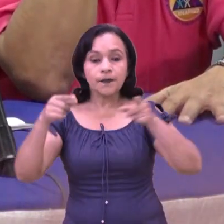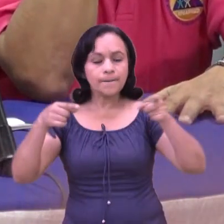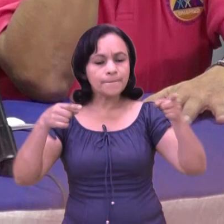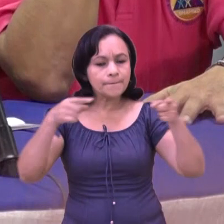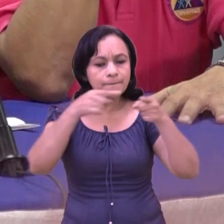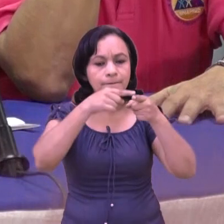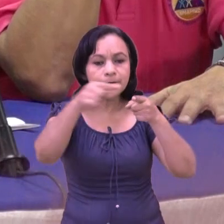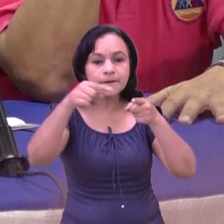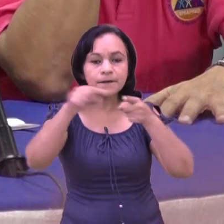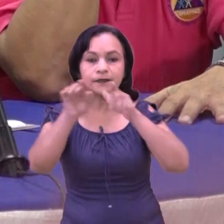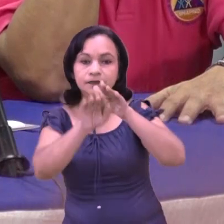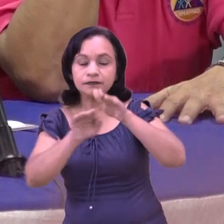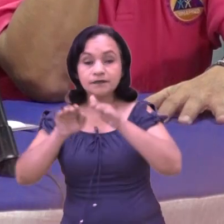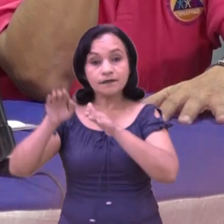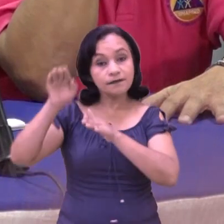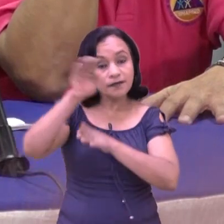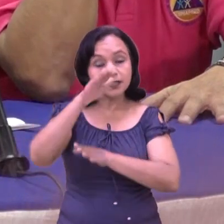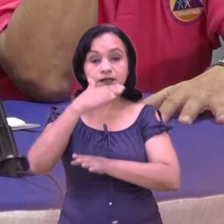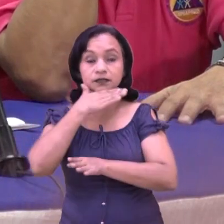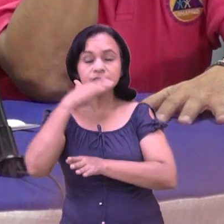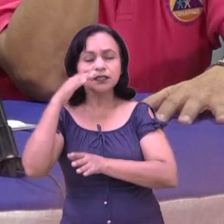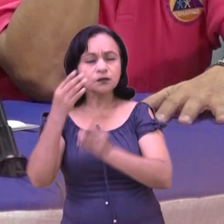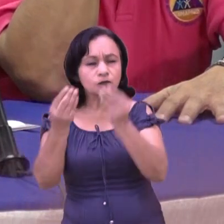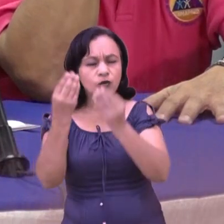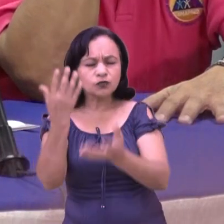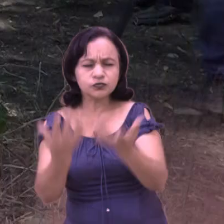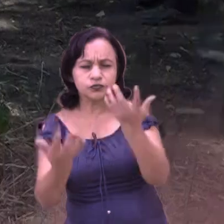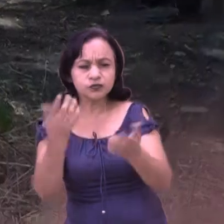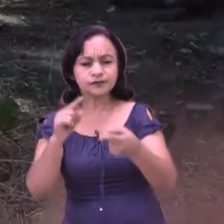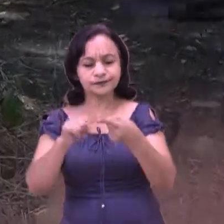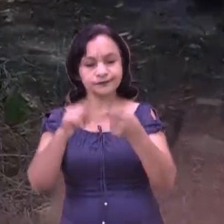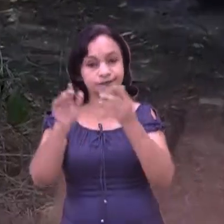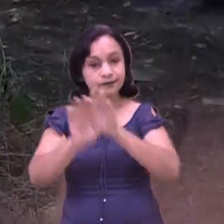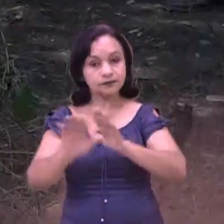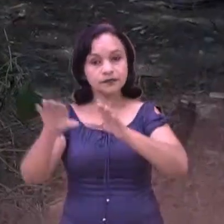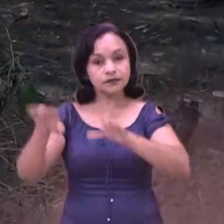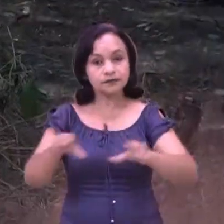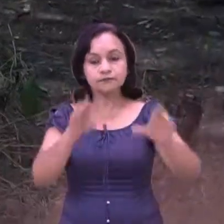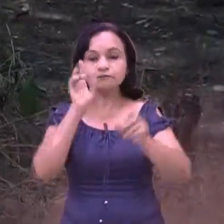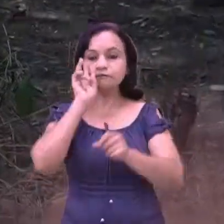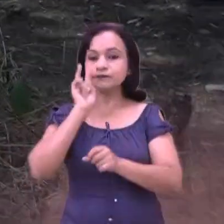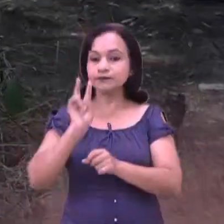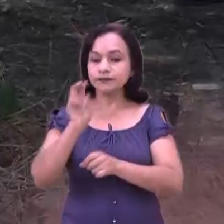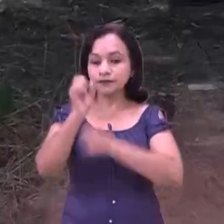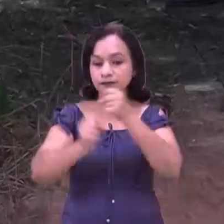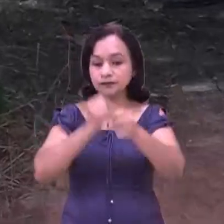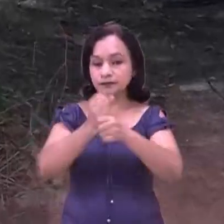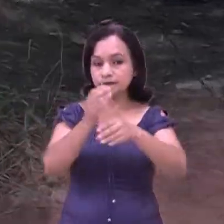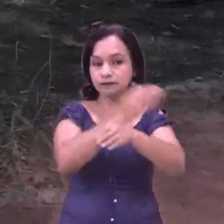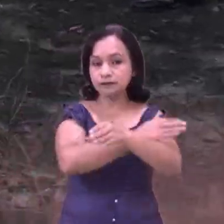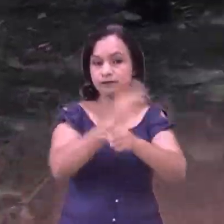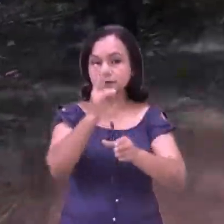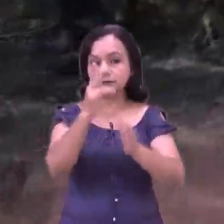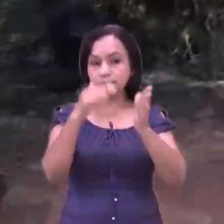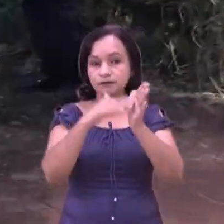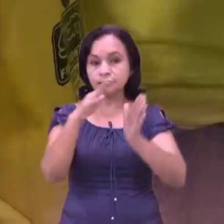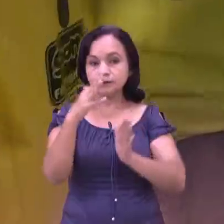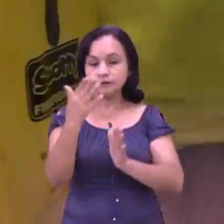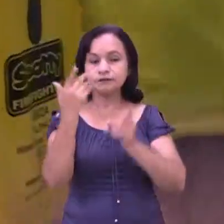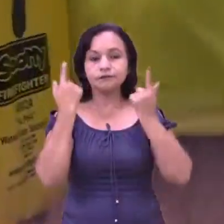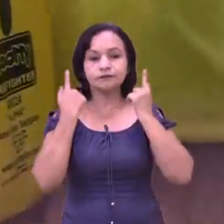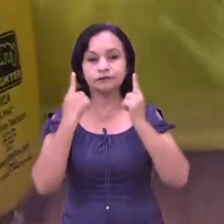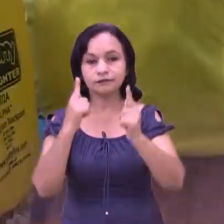con mayor incidencia o ocurrencia de incendios. Dentro de las incidencias identificadas el año pasado se destacan los